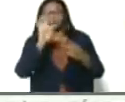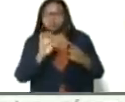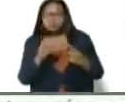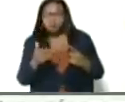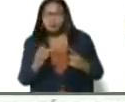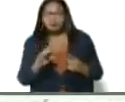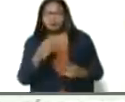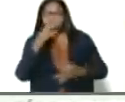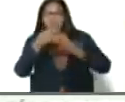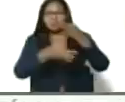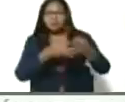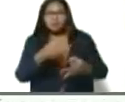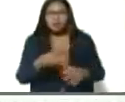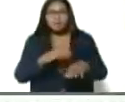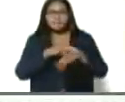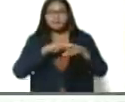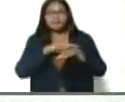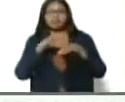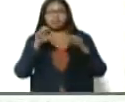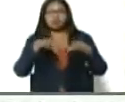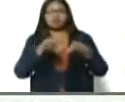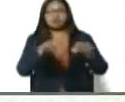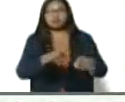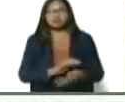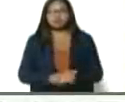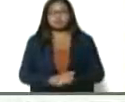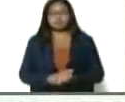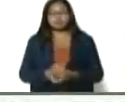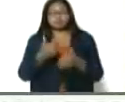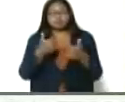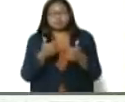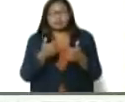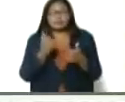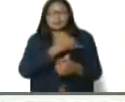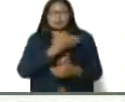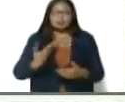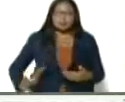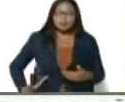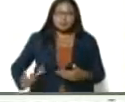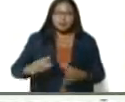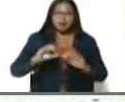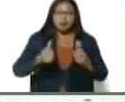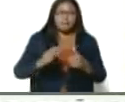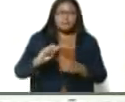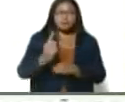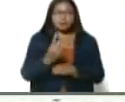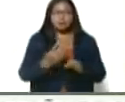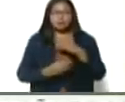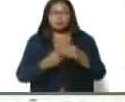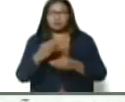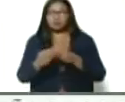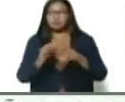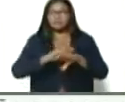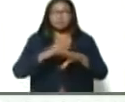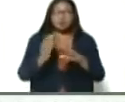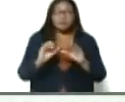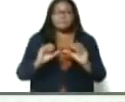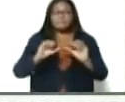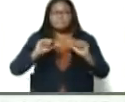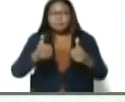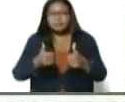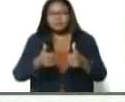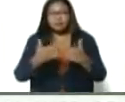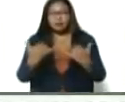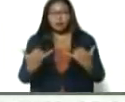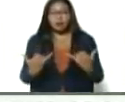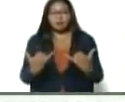Compañero, Castro Soteldo. Bien, presidente. En este vértice que es fundamental, puesto que es el inicio prácticamente